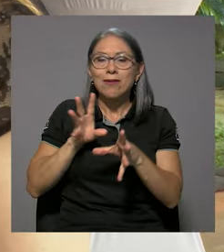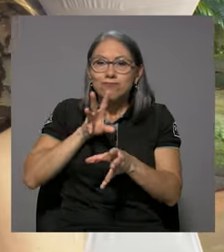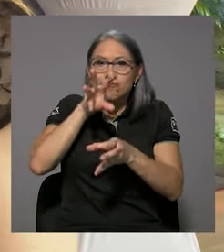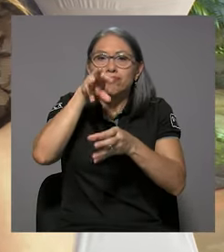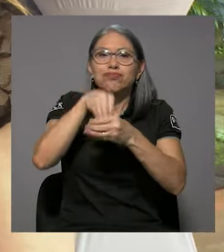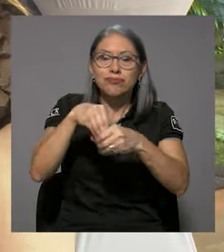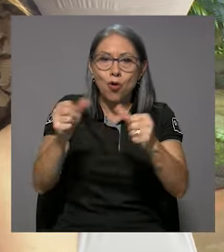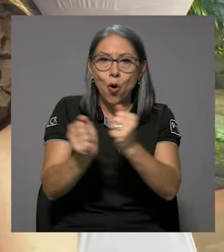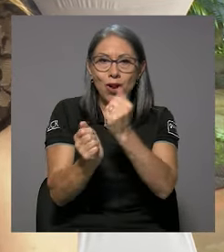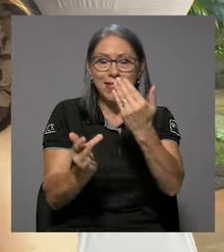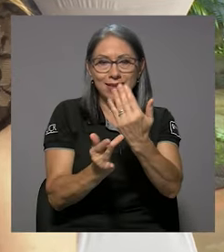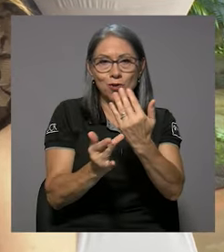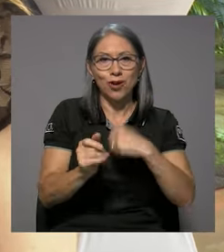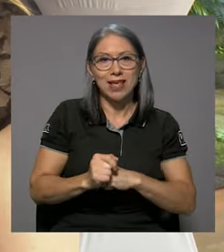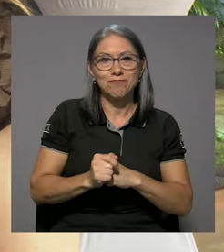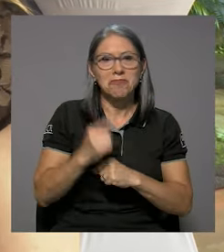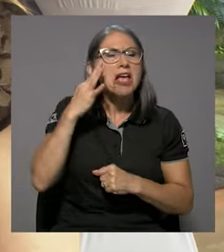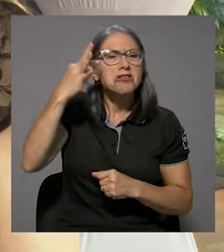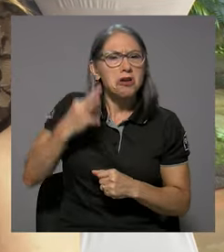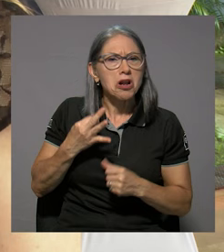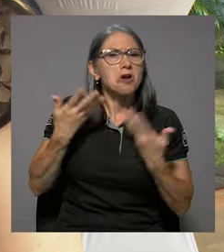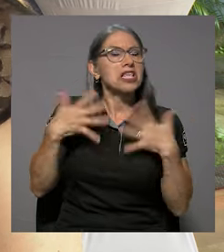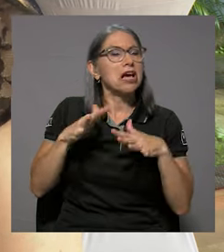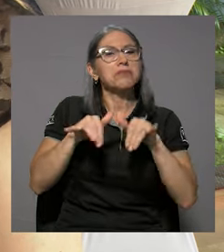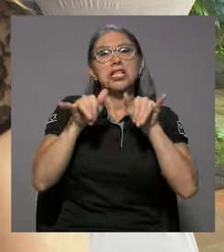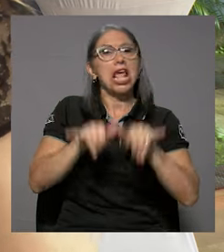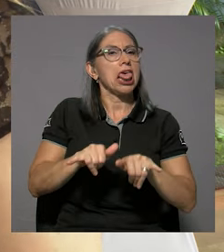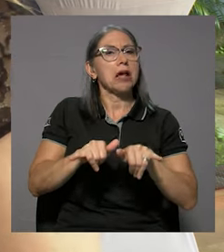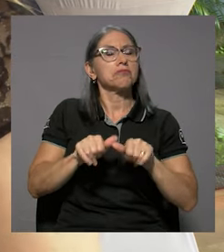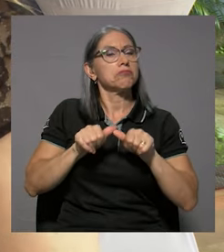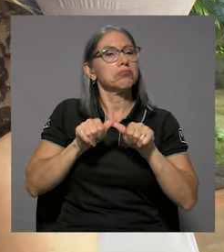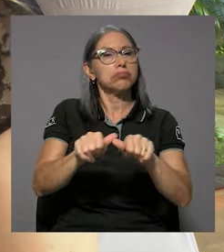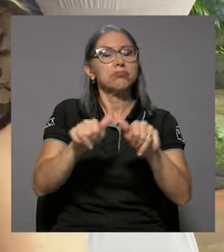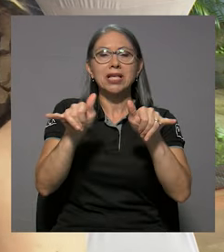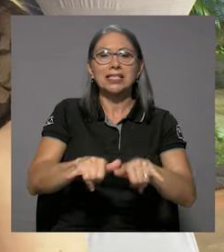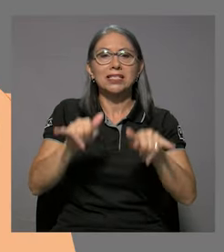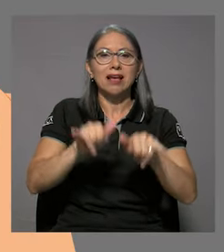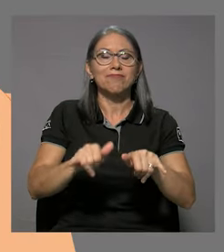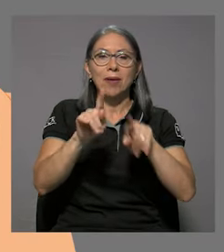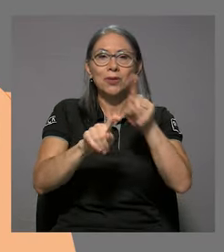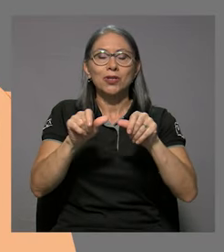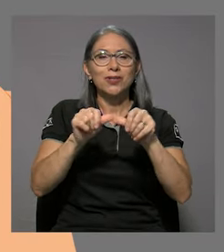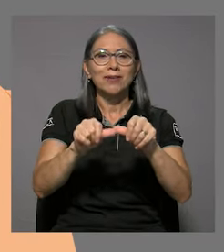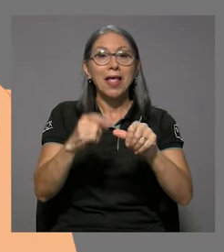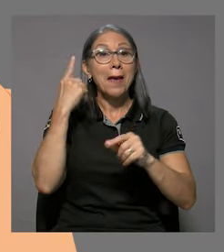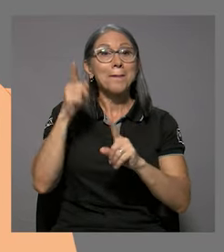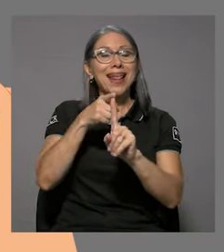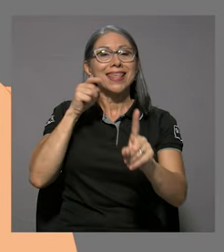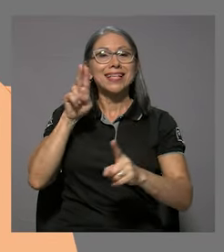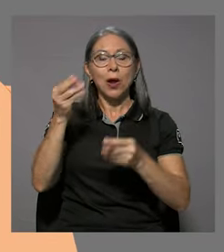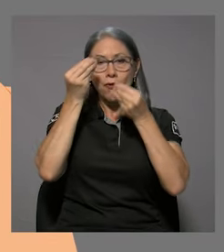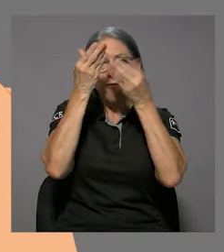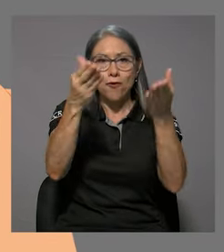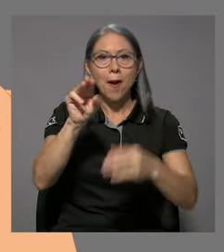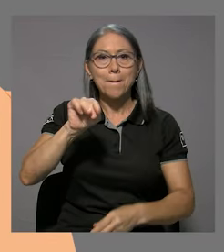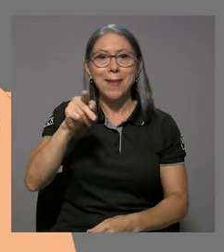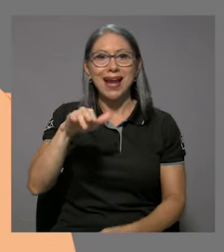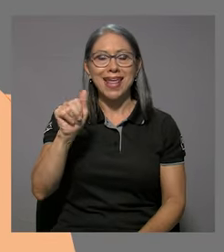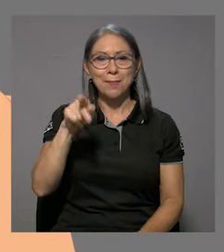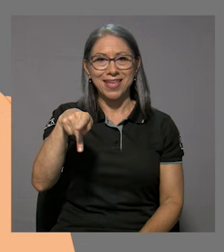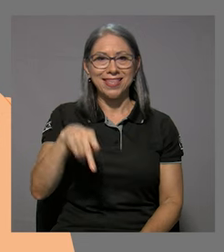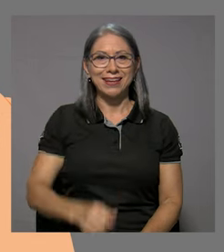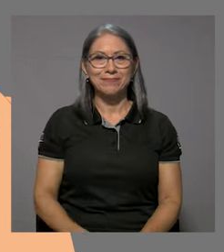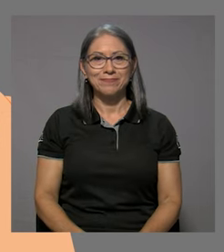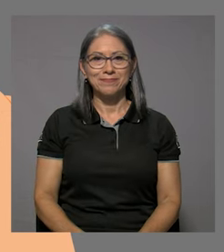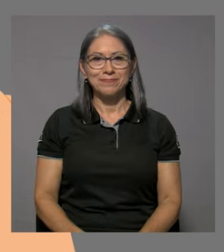creo que, a incorporarse con la tecnología y me parece que se quedan. Ya está. Son preguntas que se van a quedar. Para Desde